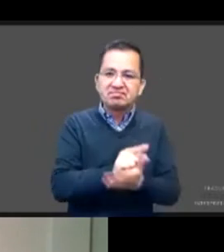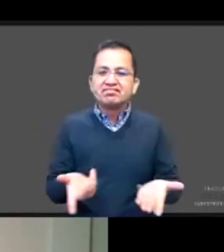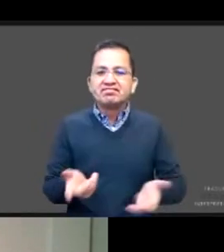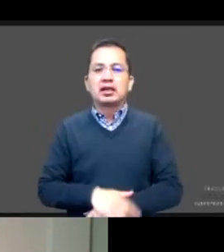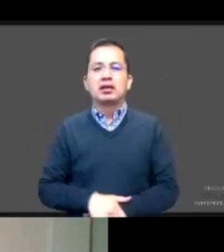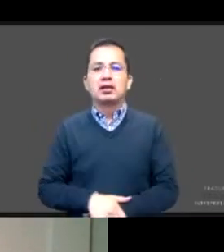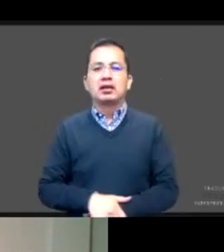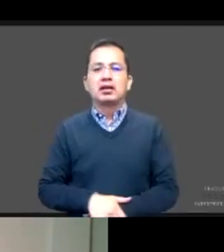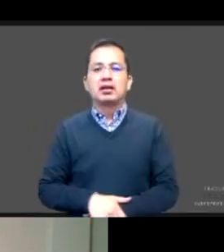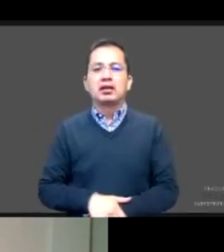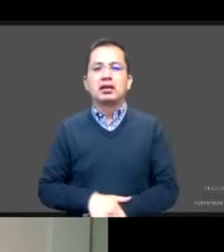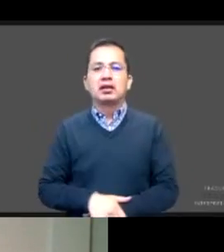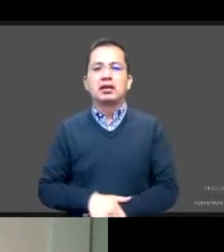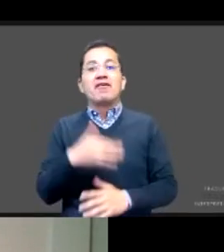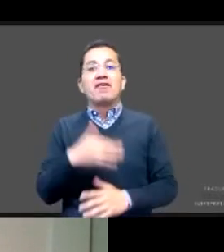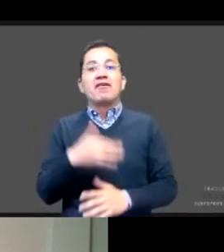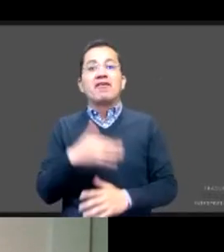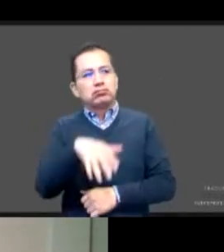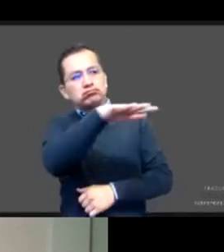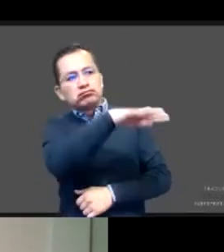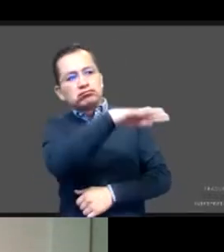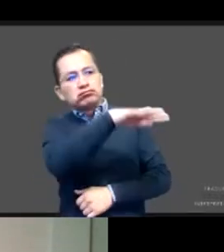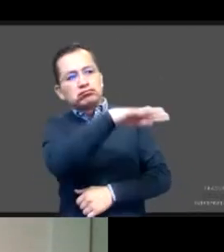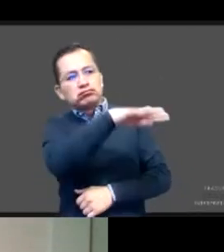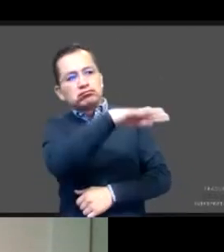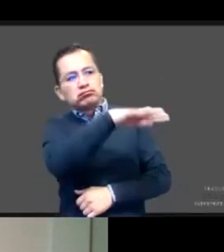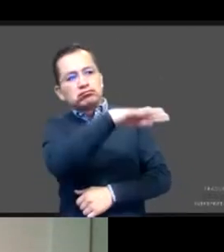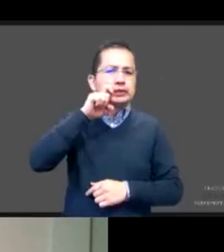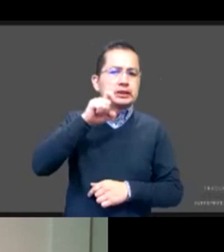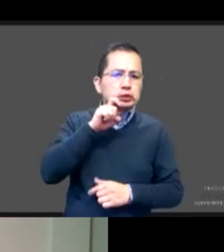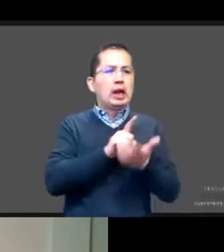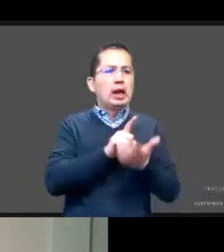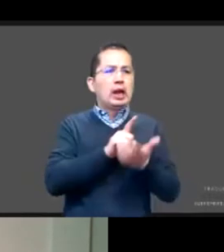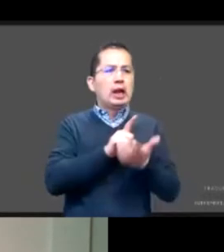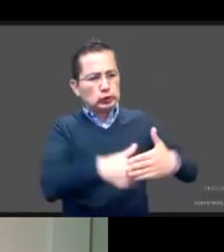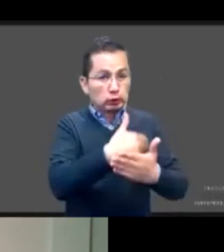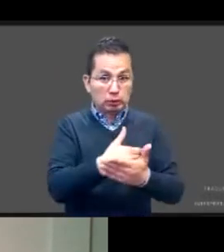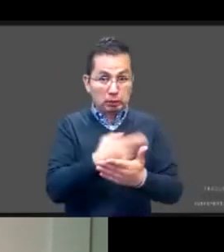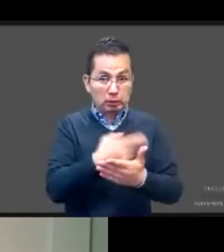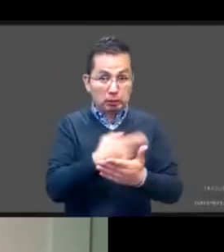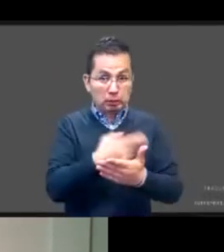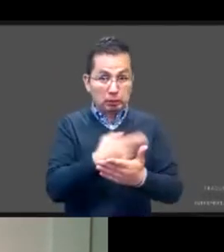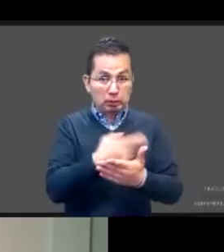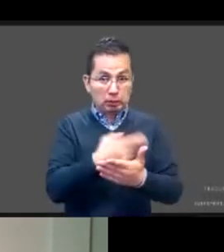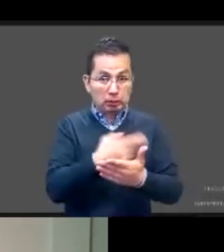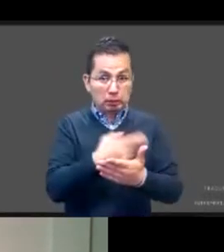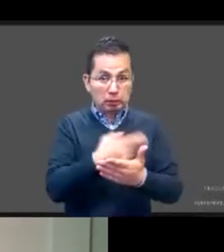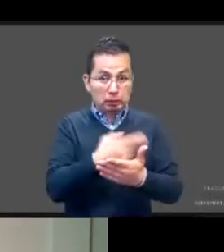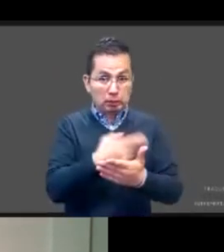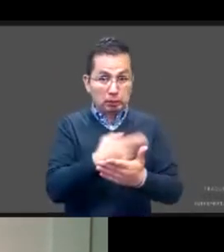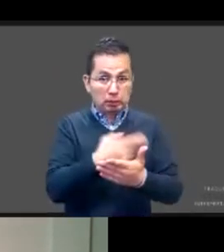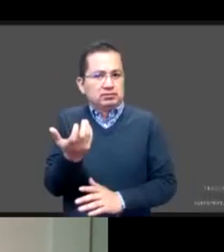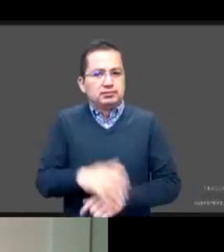lo que son los derechos sexuales y reproductivos, no digamos otros derechos humanos vinculados a los derechos sexuales y reproductivos.